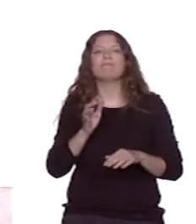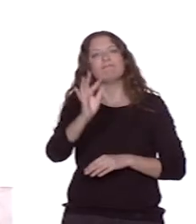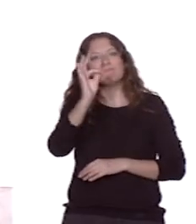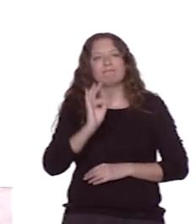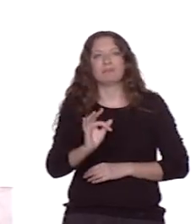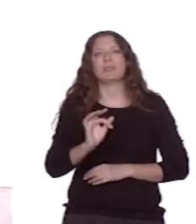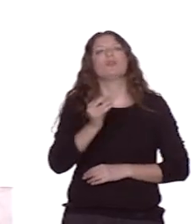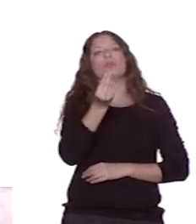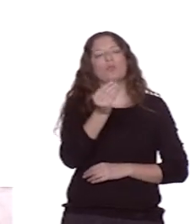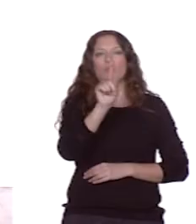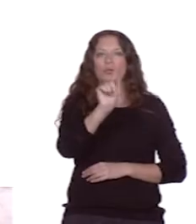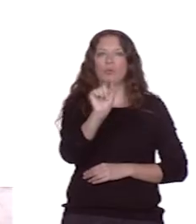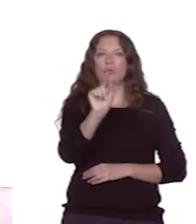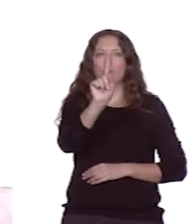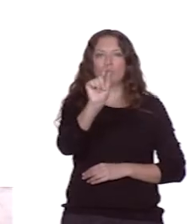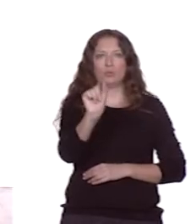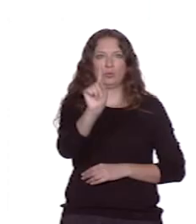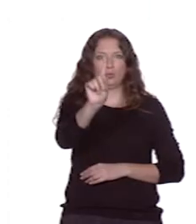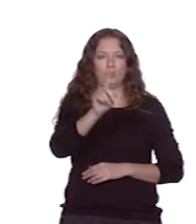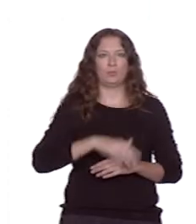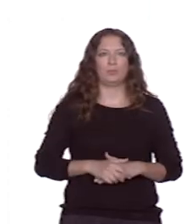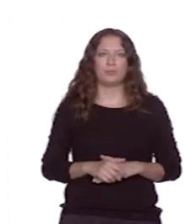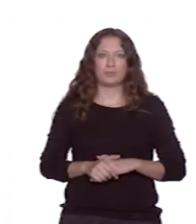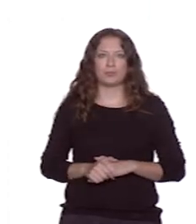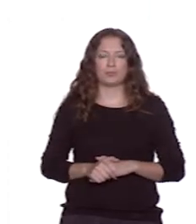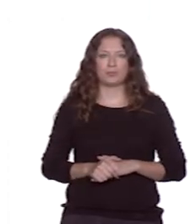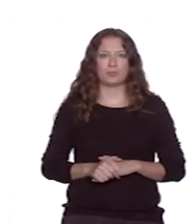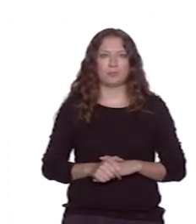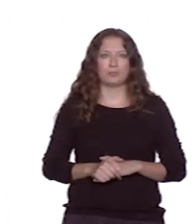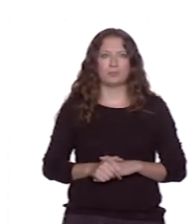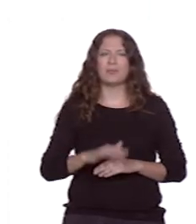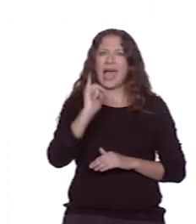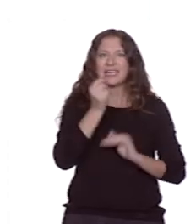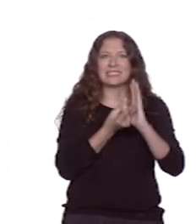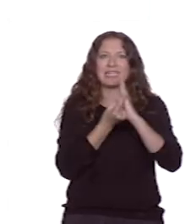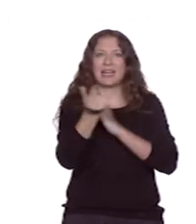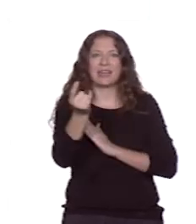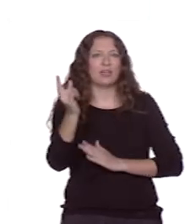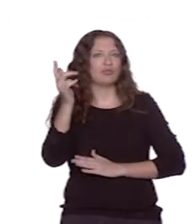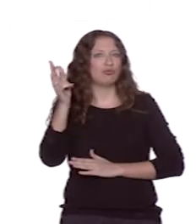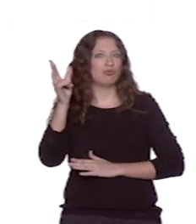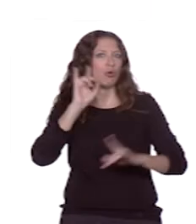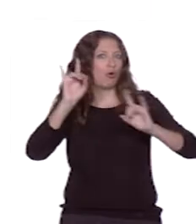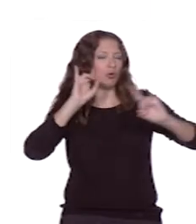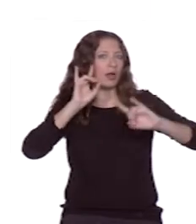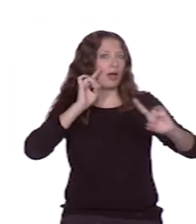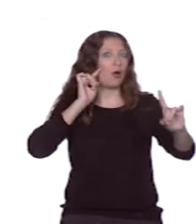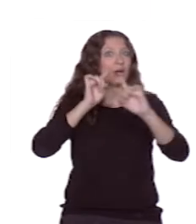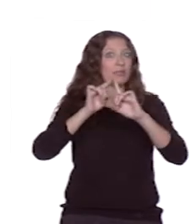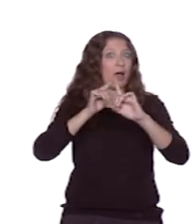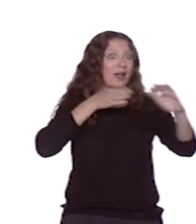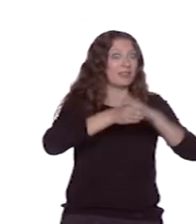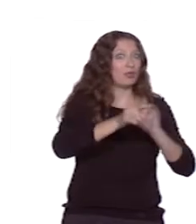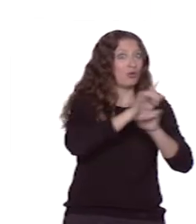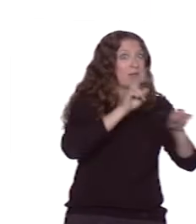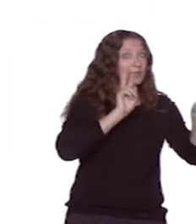Q1.1.1. ¿Se proporciona salida sonora para facilitar el acceso no visual? La